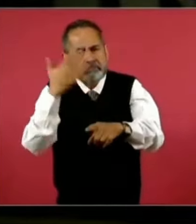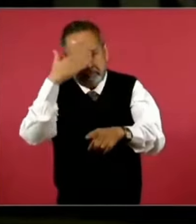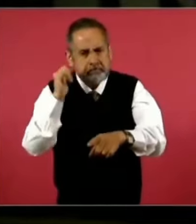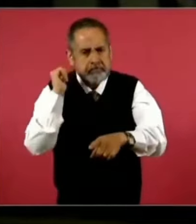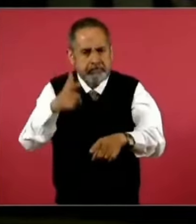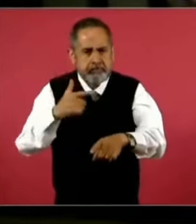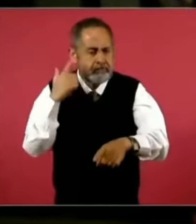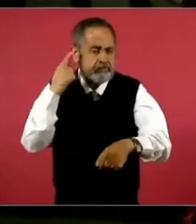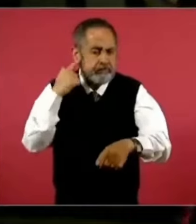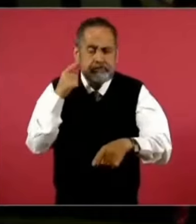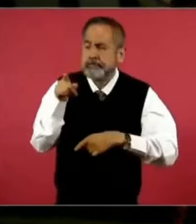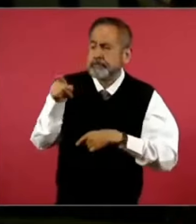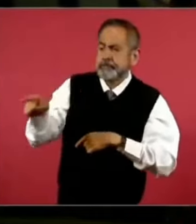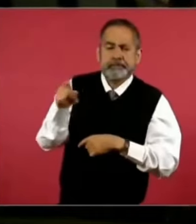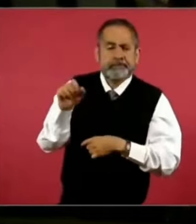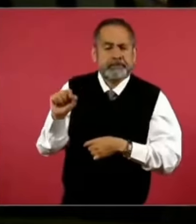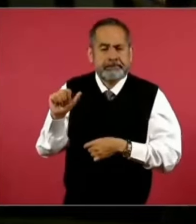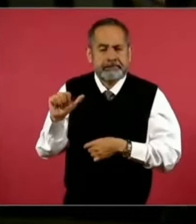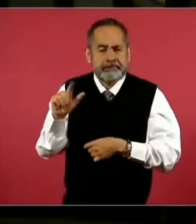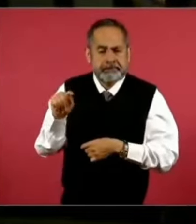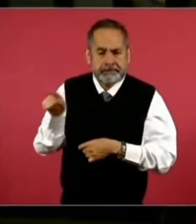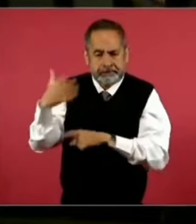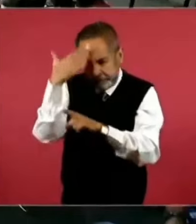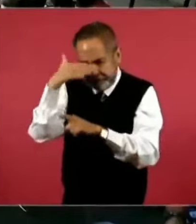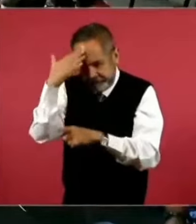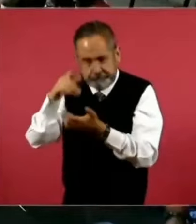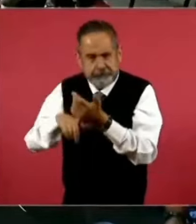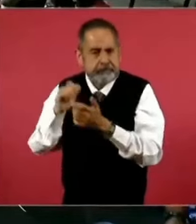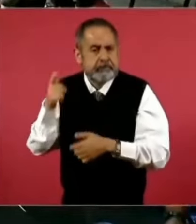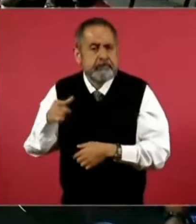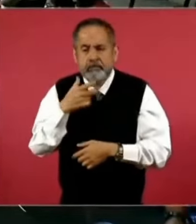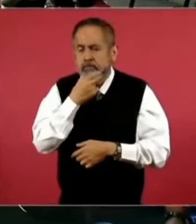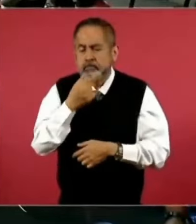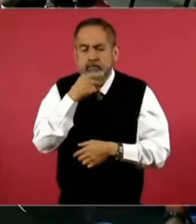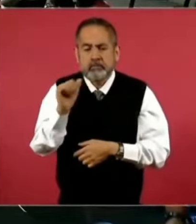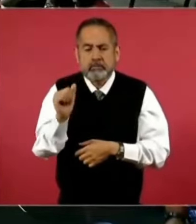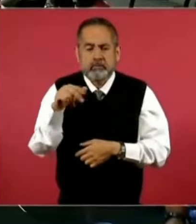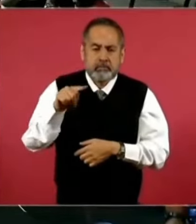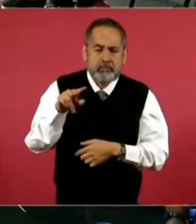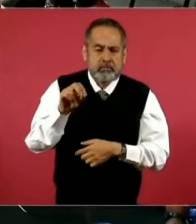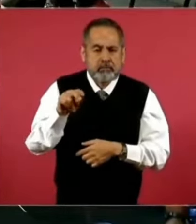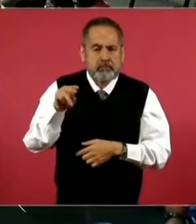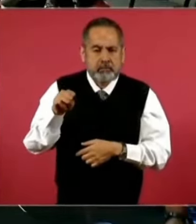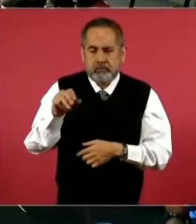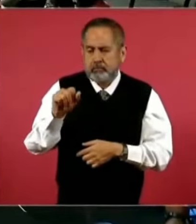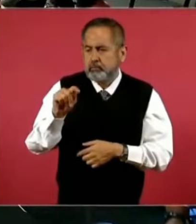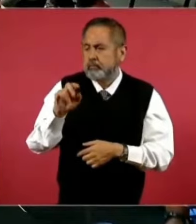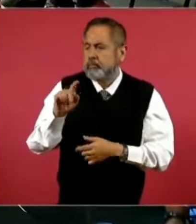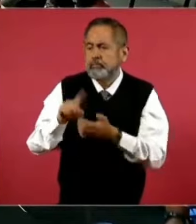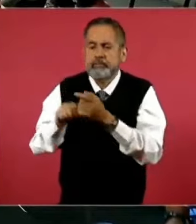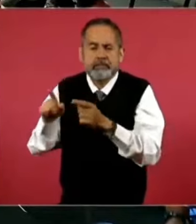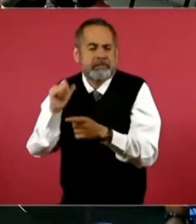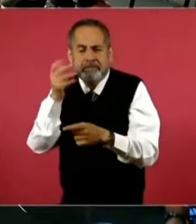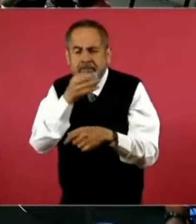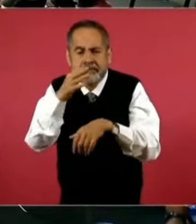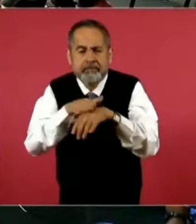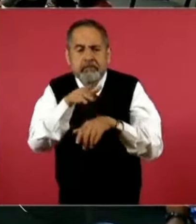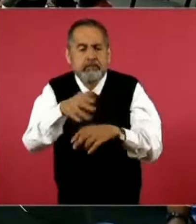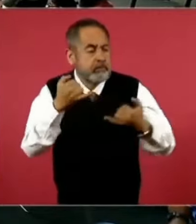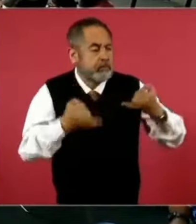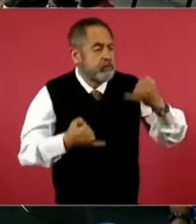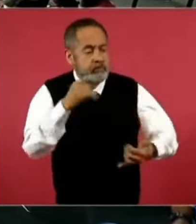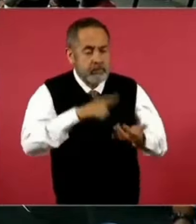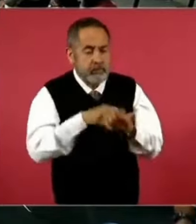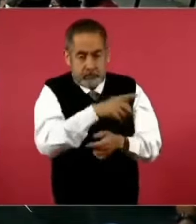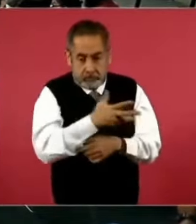si el titular del Servicio de Administración Tributaria, Antonio Martínez de Agnino, le ha informado algo de estos juicios,